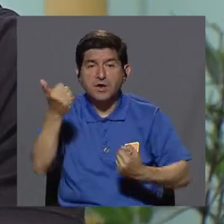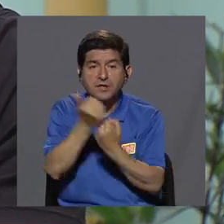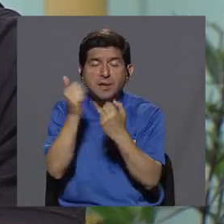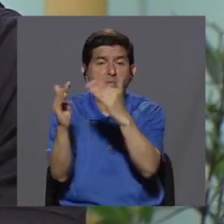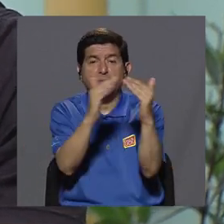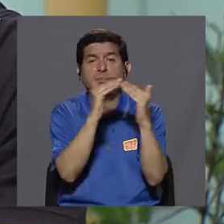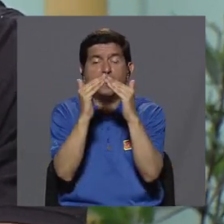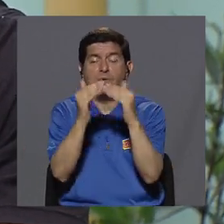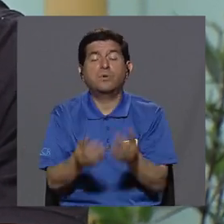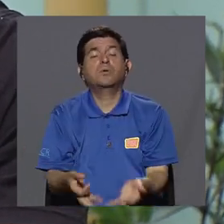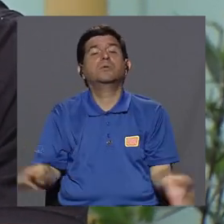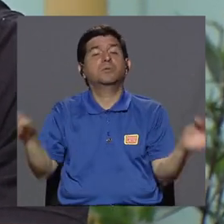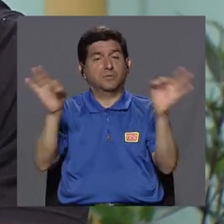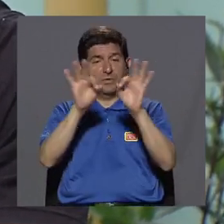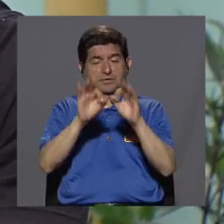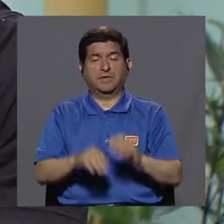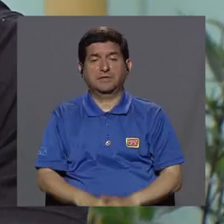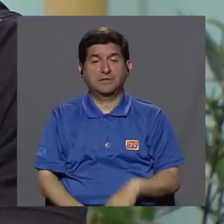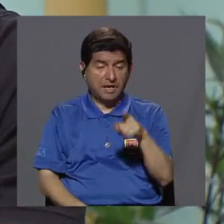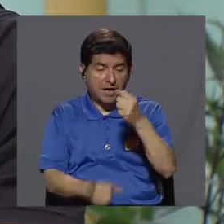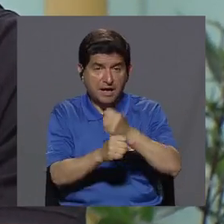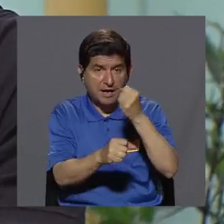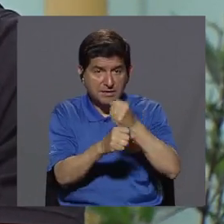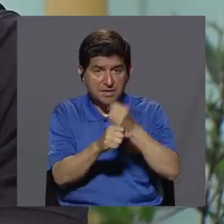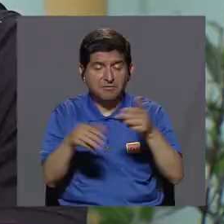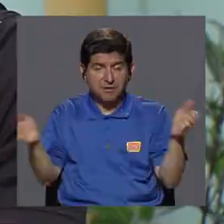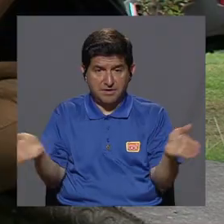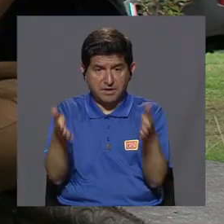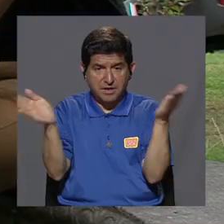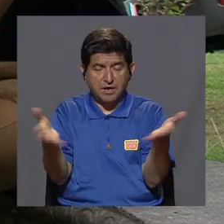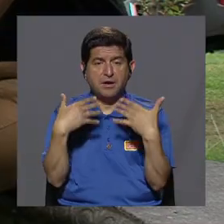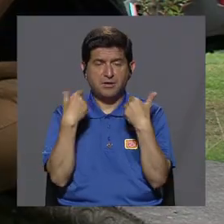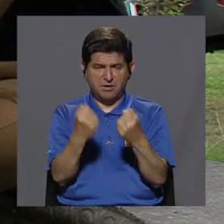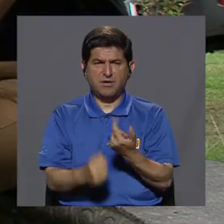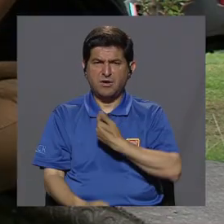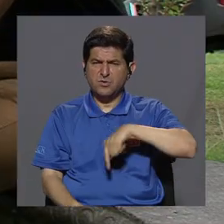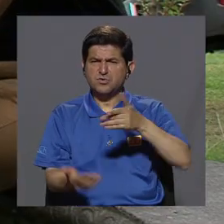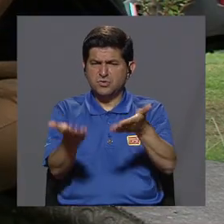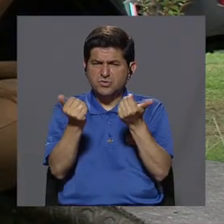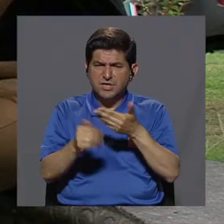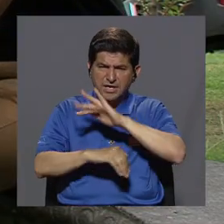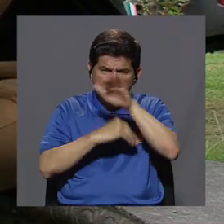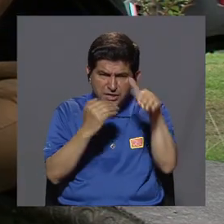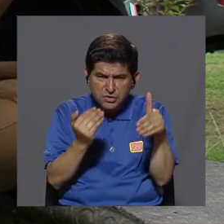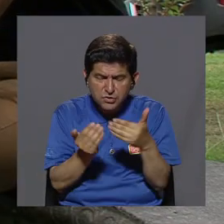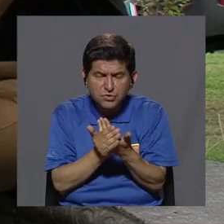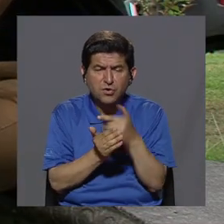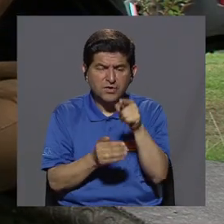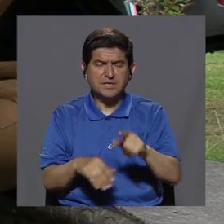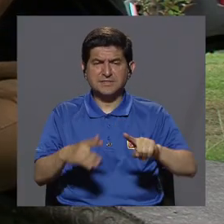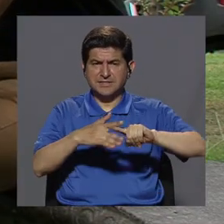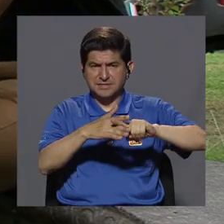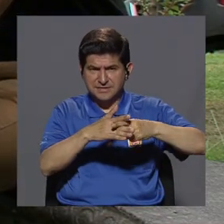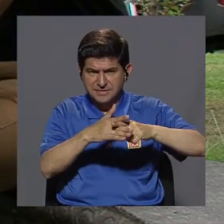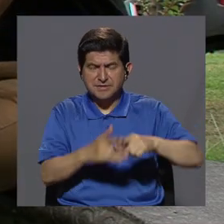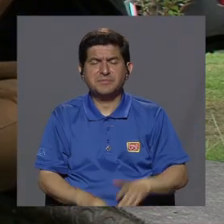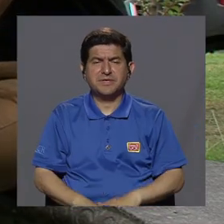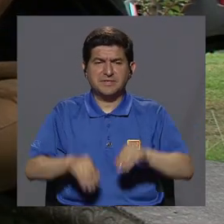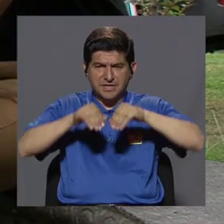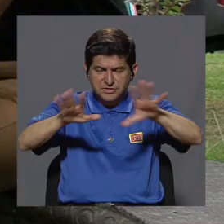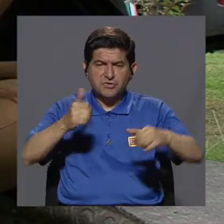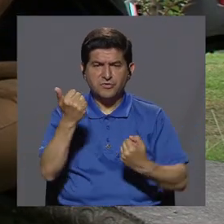que tiene a nivel comunitario. Porque también desde ahí trabaja la promoción de la salud. ¿Qué queremos? Encontrar todas esas redes de apoyo, ¿verdad?